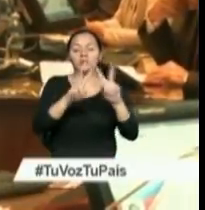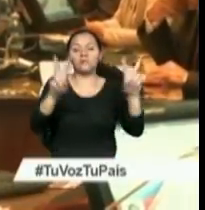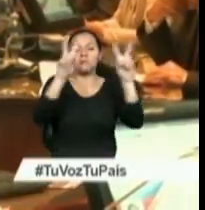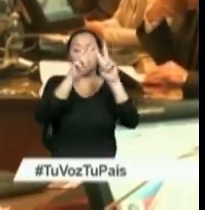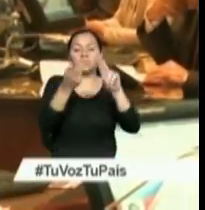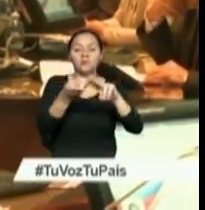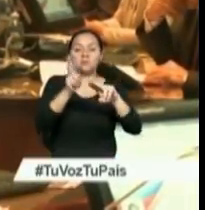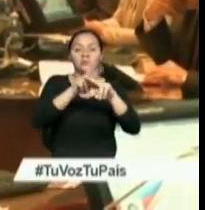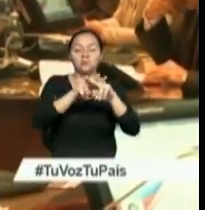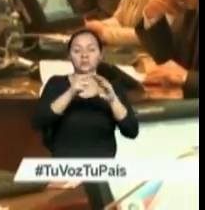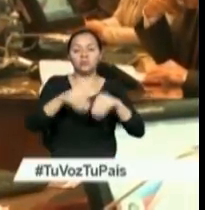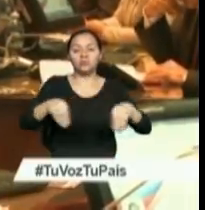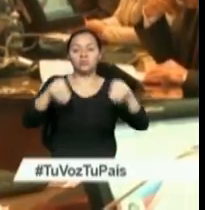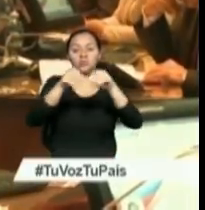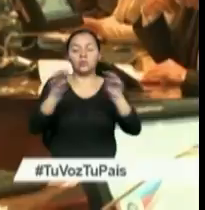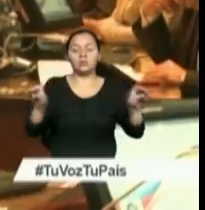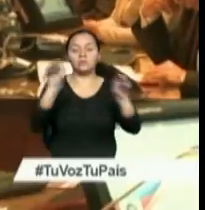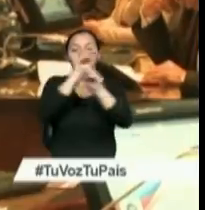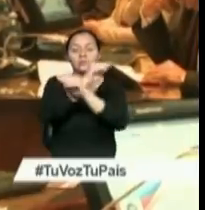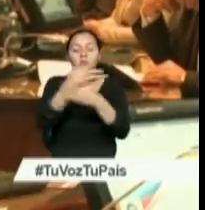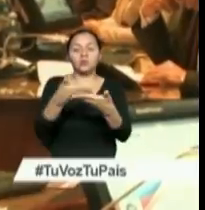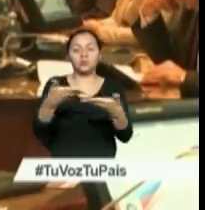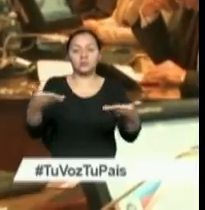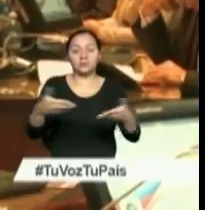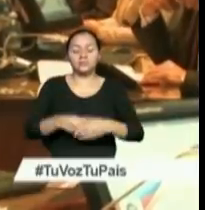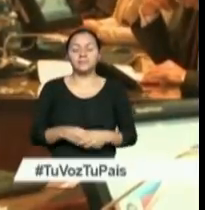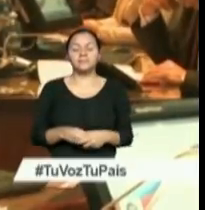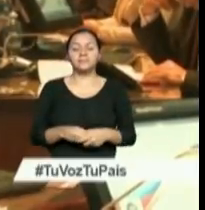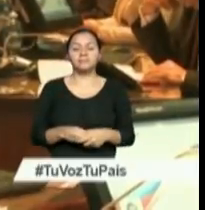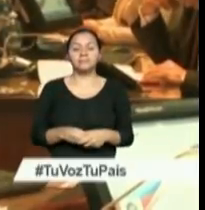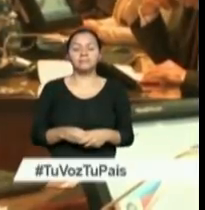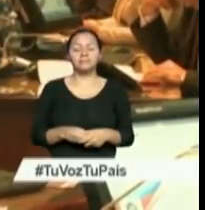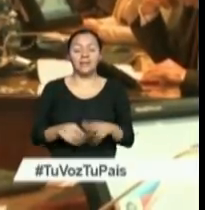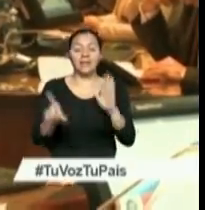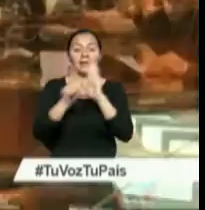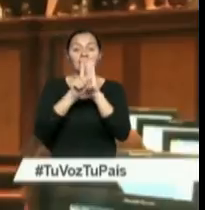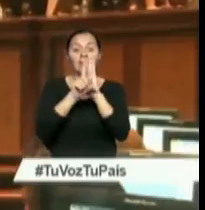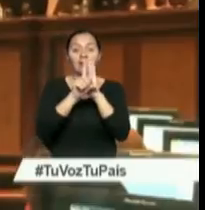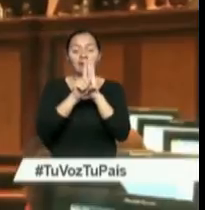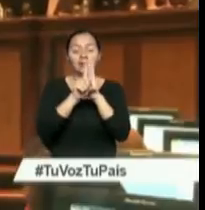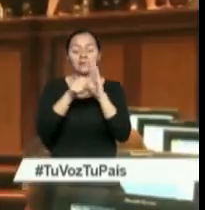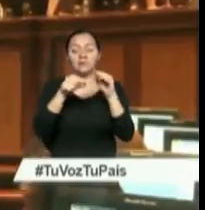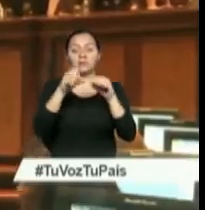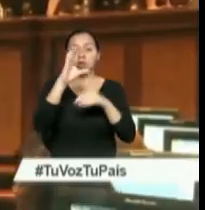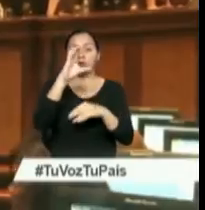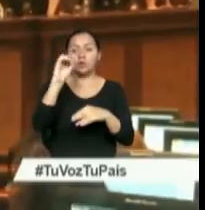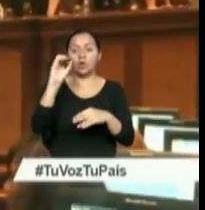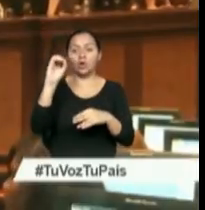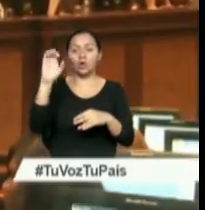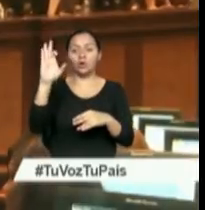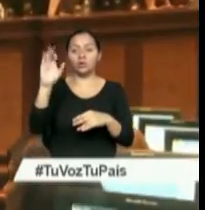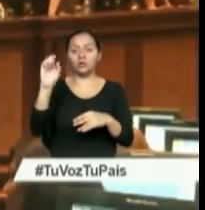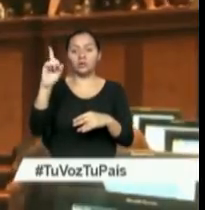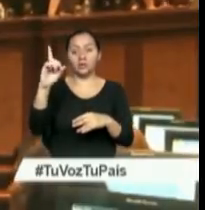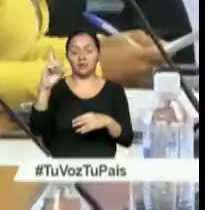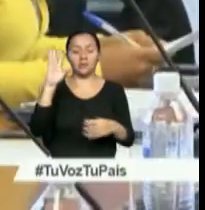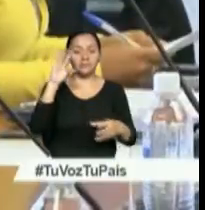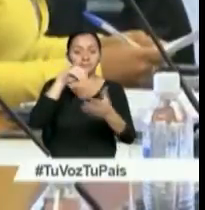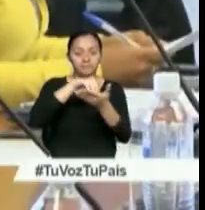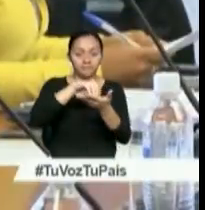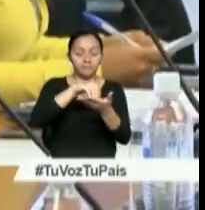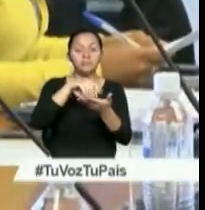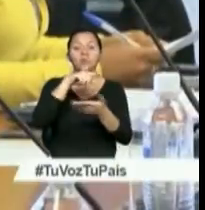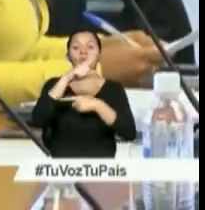especulativo del suelo en la transferencia de bienes inmuebles en el Código Orgánico de Ordenamiento Territorial y Descentralización. Para